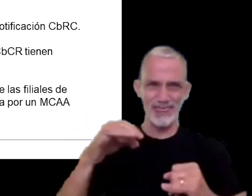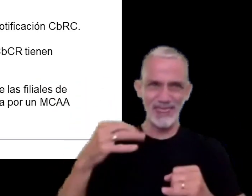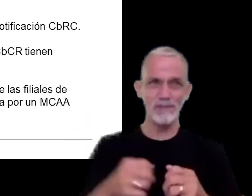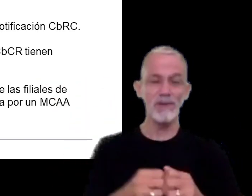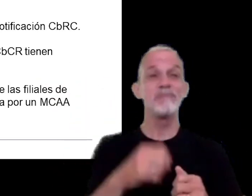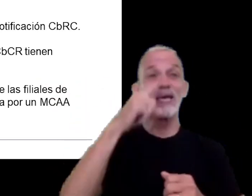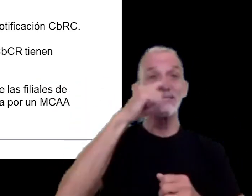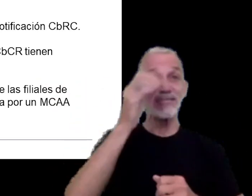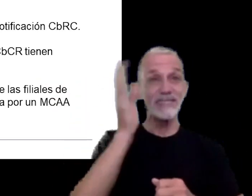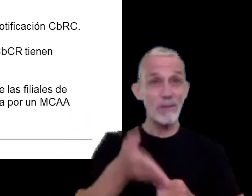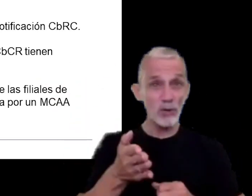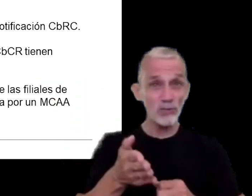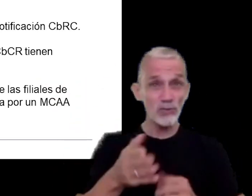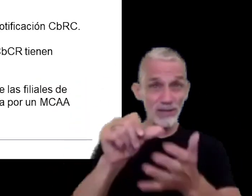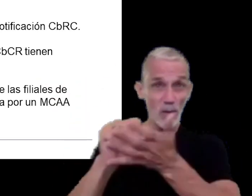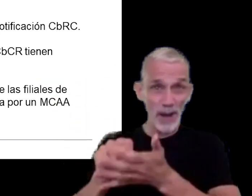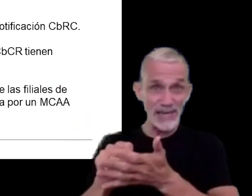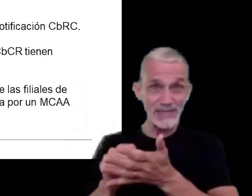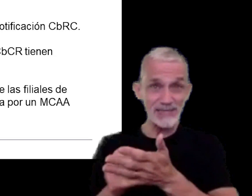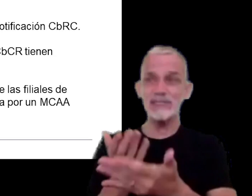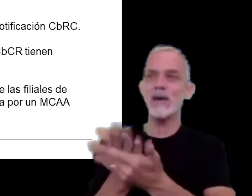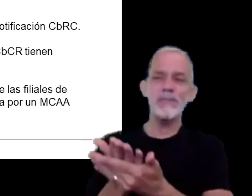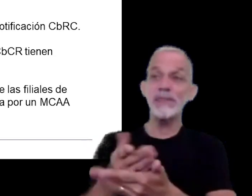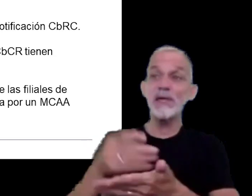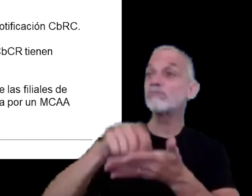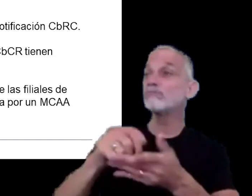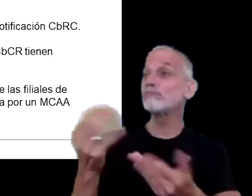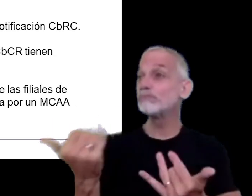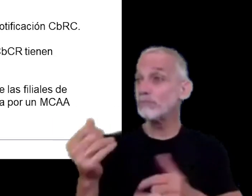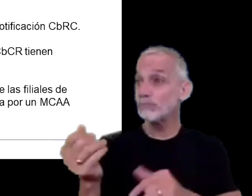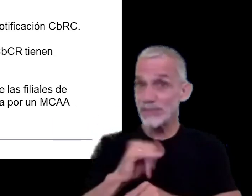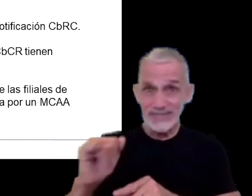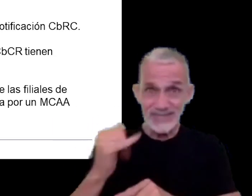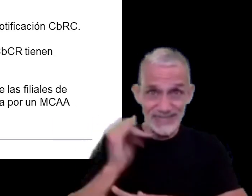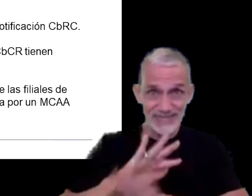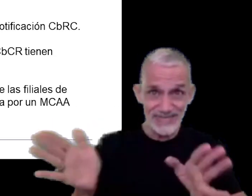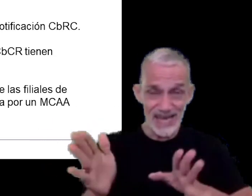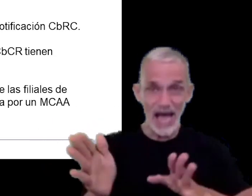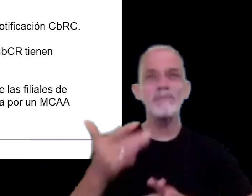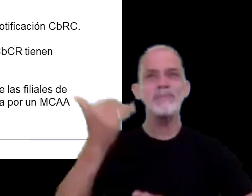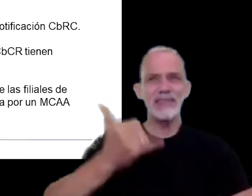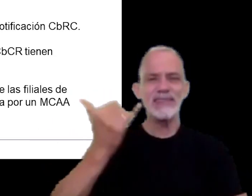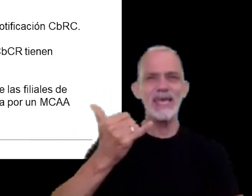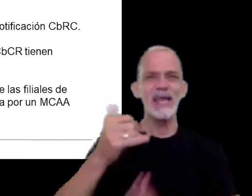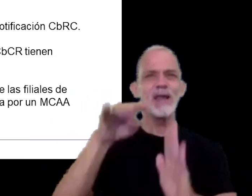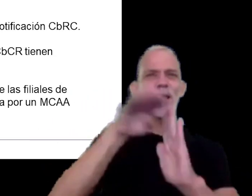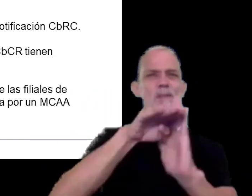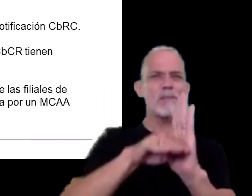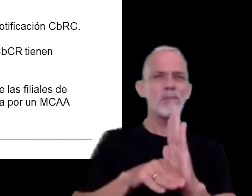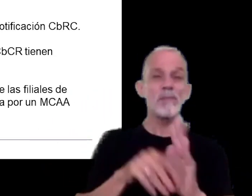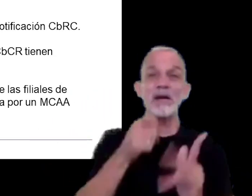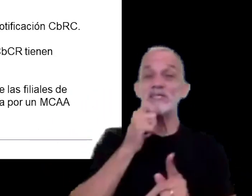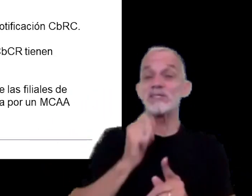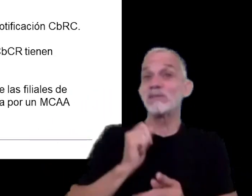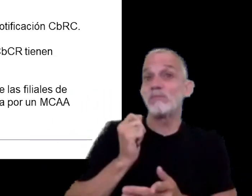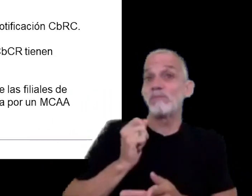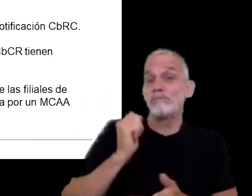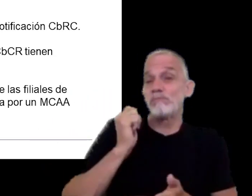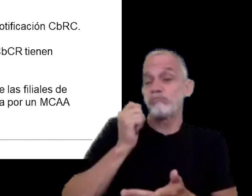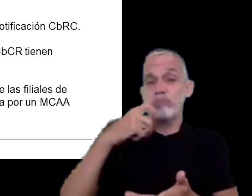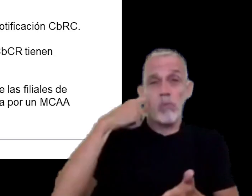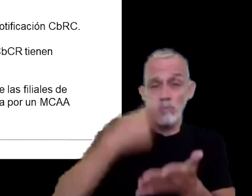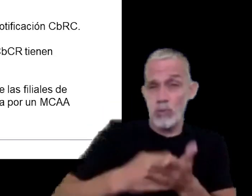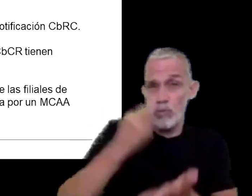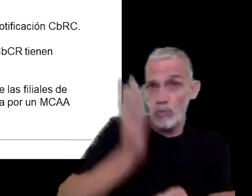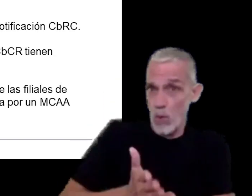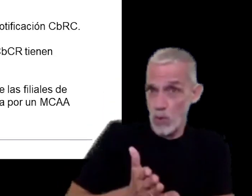70 por ciento de los países que exigen las notificaciones tienen además regímenes de sanción por incumplimiento